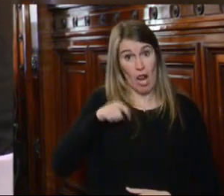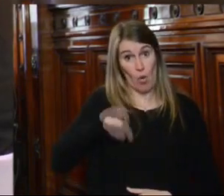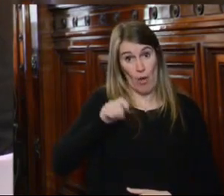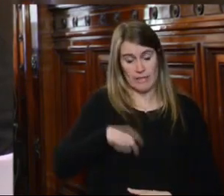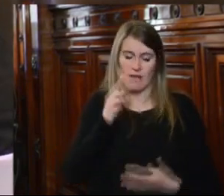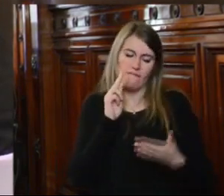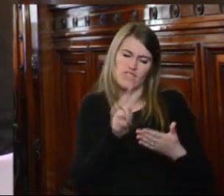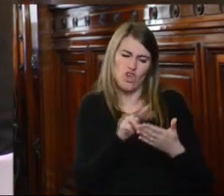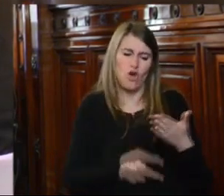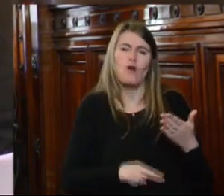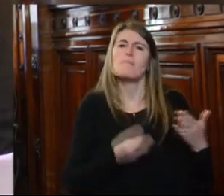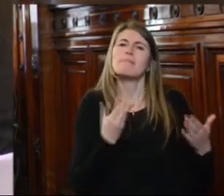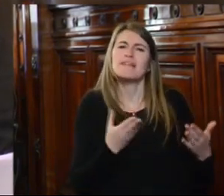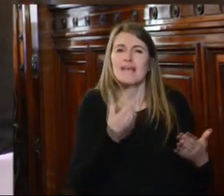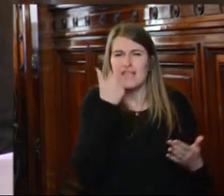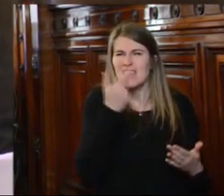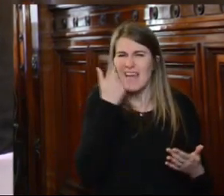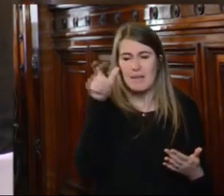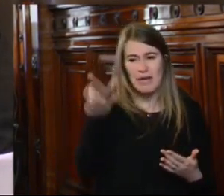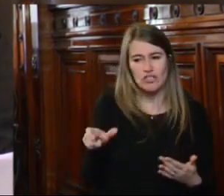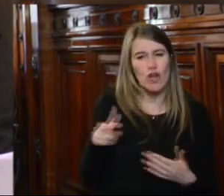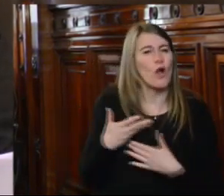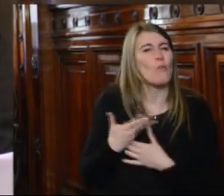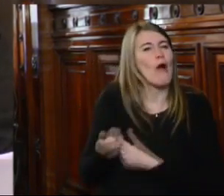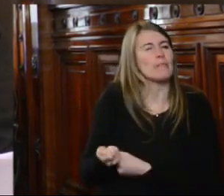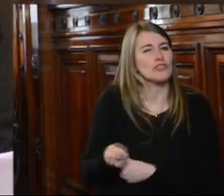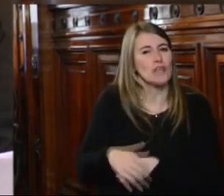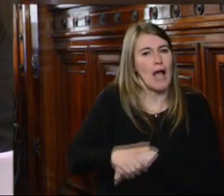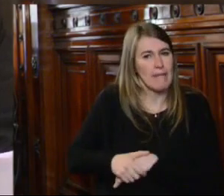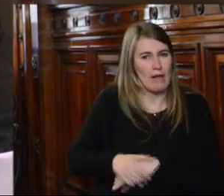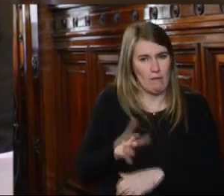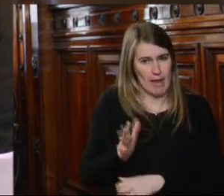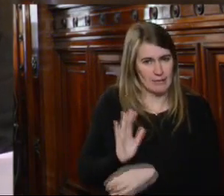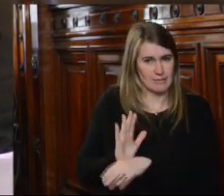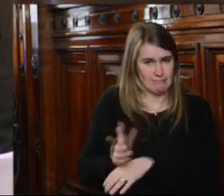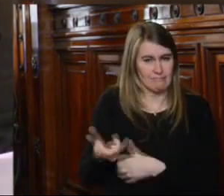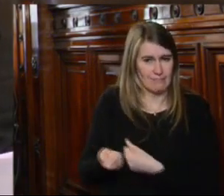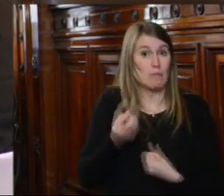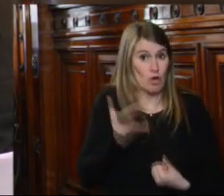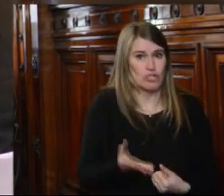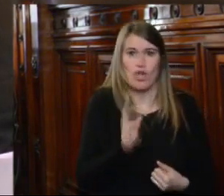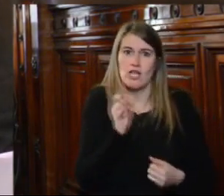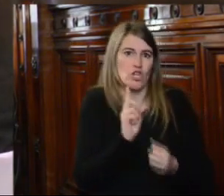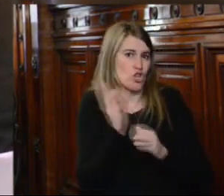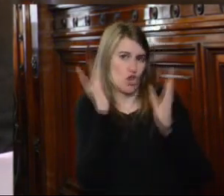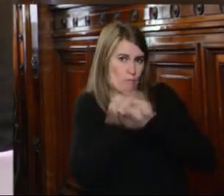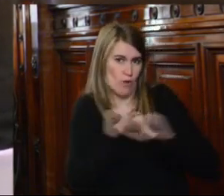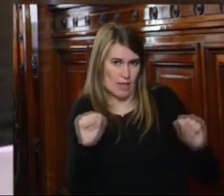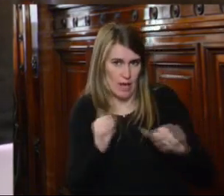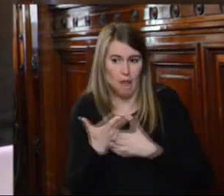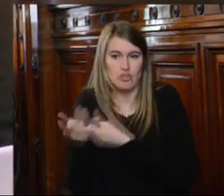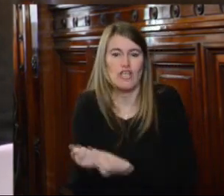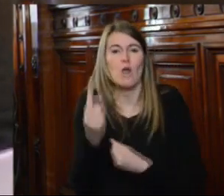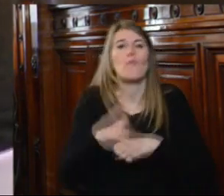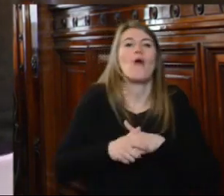denuncia en función del interés particular de los denunciantes que no es otro que el patrimonial objeto único de la pretendida reparación del daño